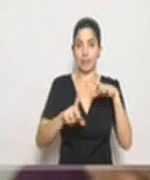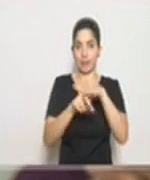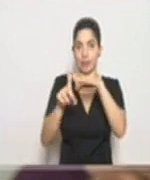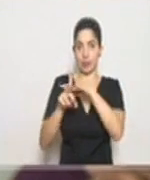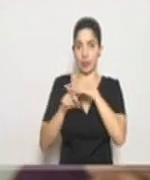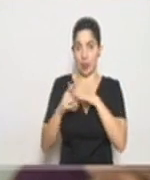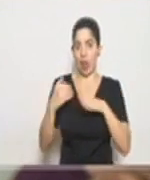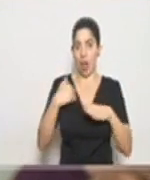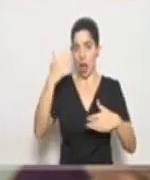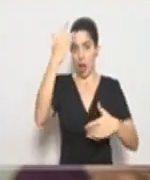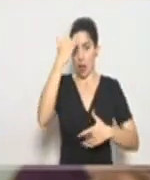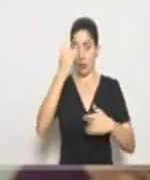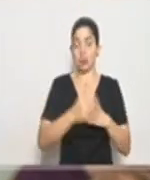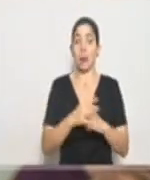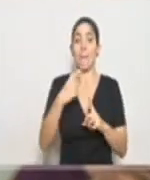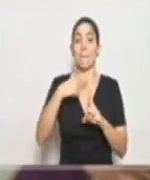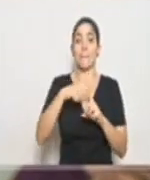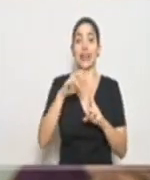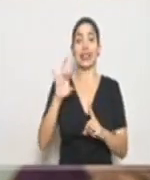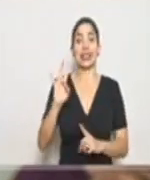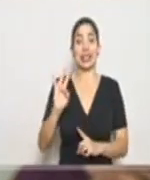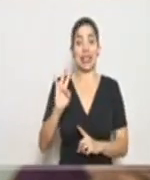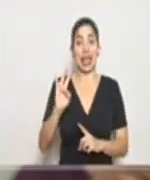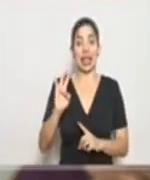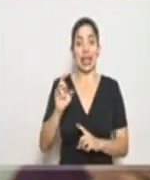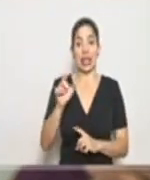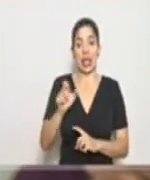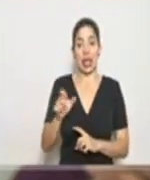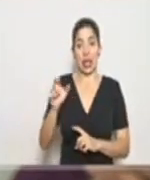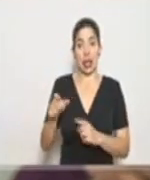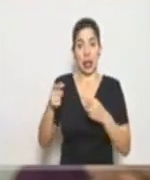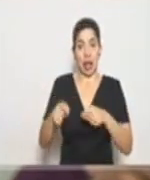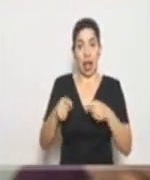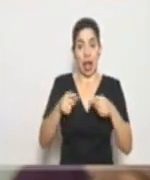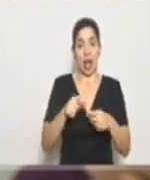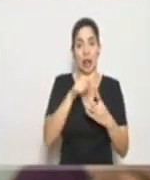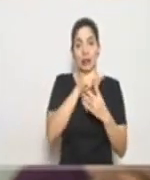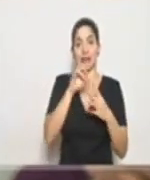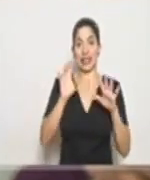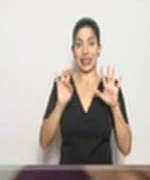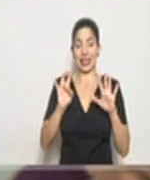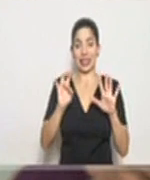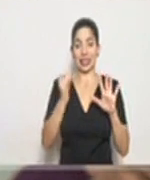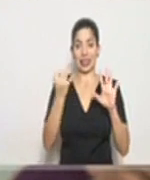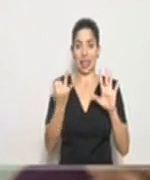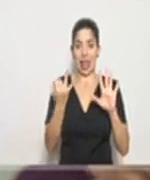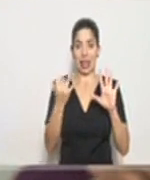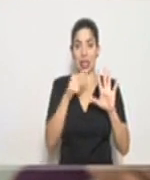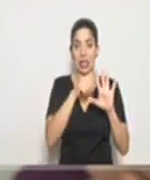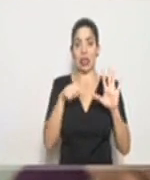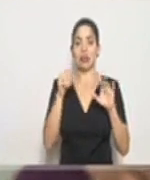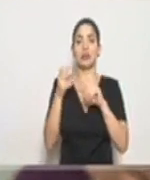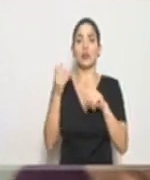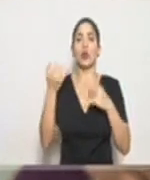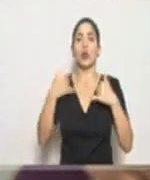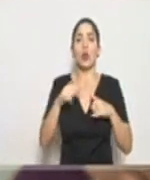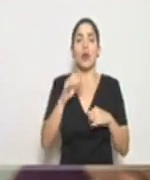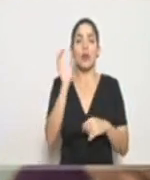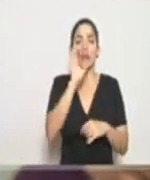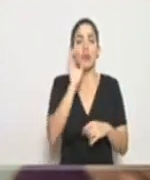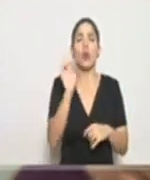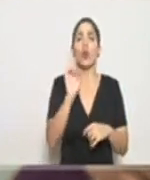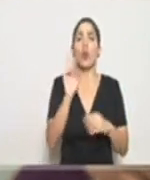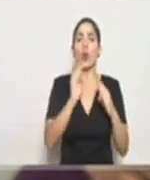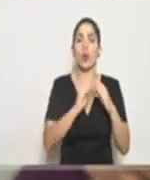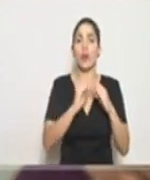casos, más siete casos que tienen en este momento análisis para conocer exactamente su domicilio